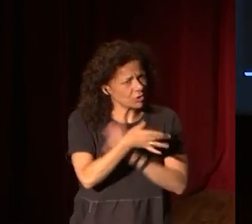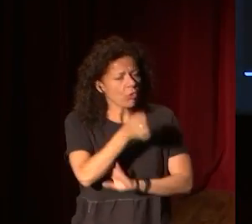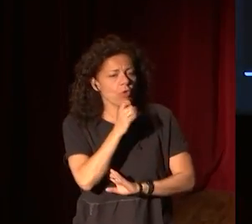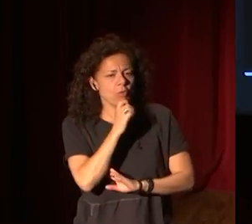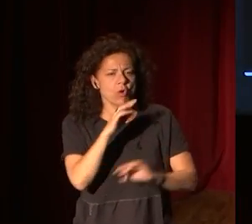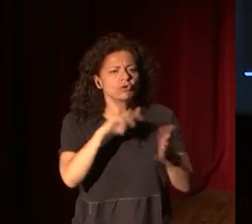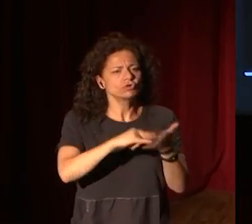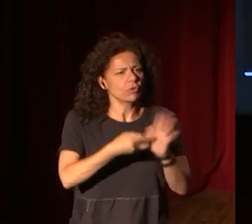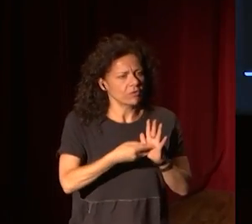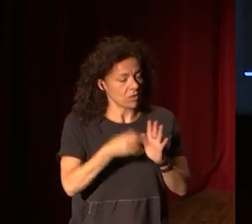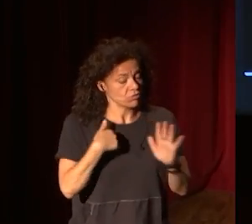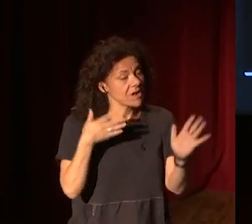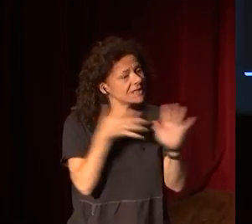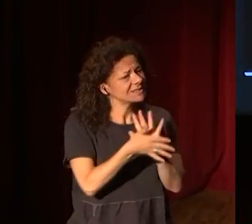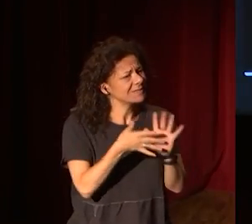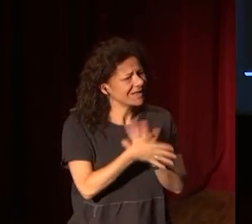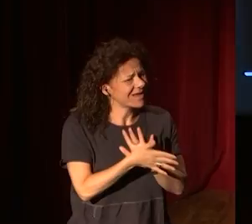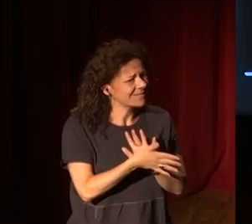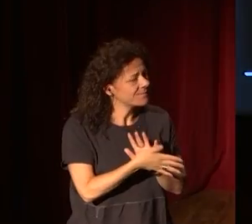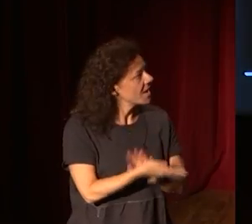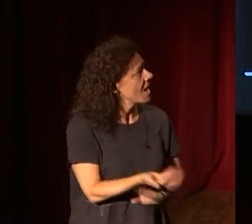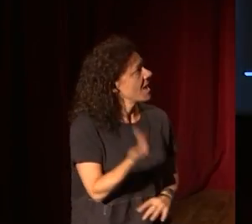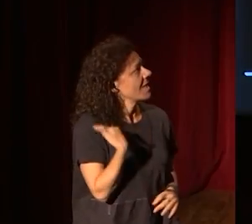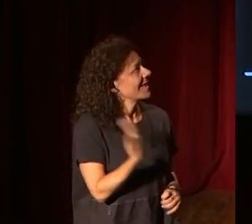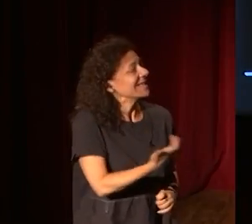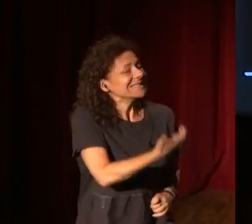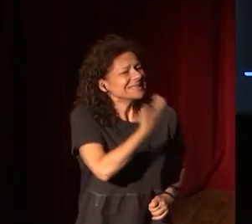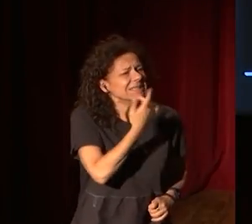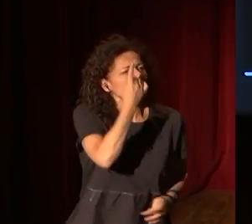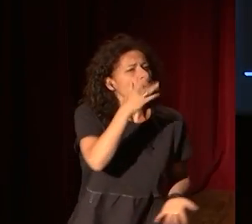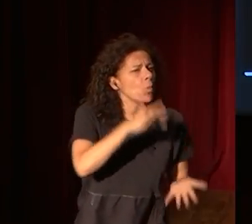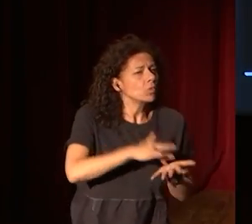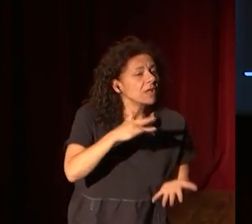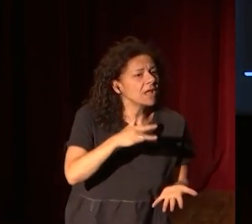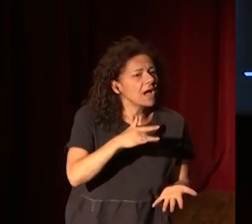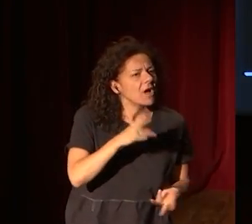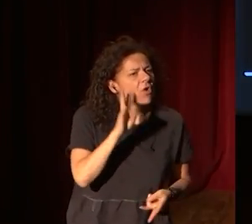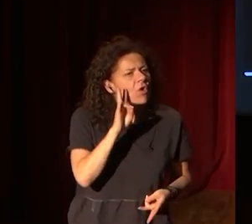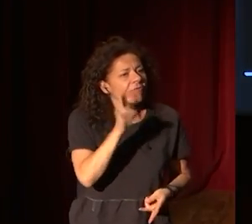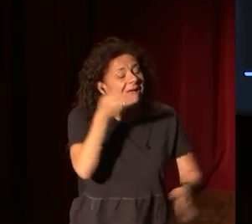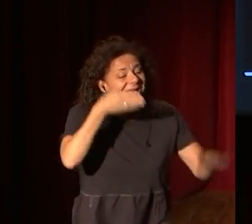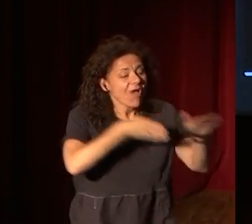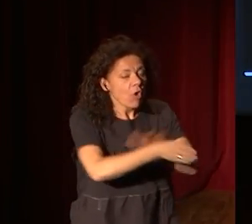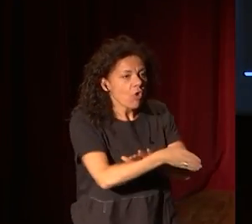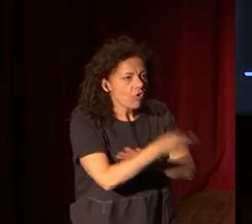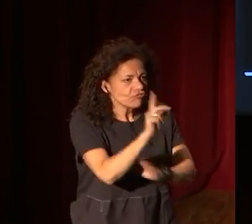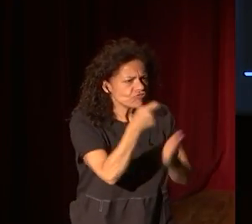explicaros, vamos a dar una explicación de qué hacer si algún día, como no, os pillan colándoos en un museo.